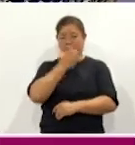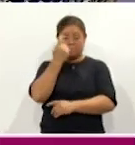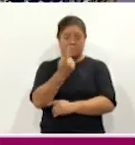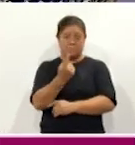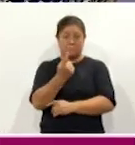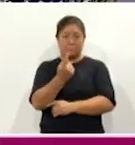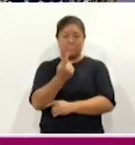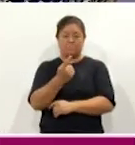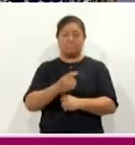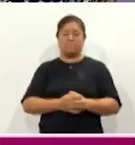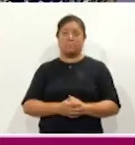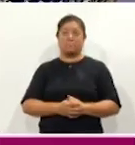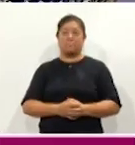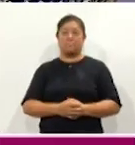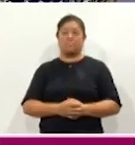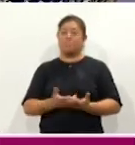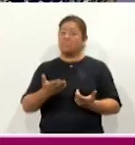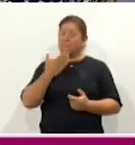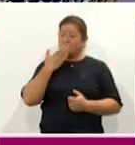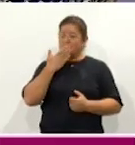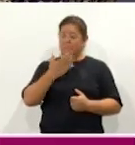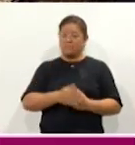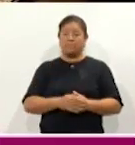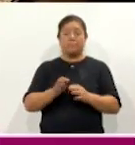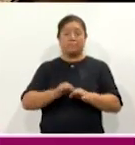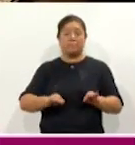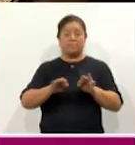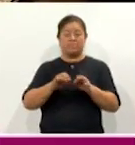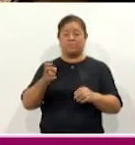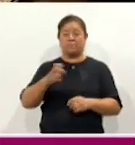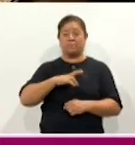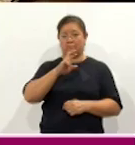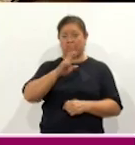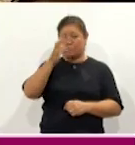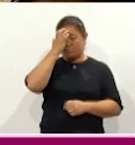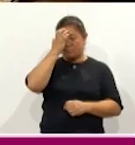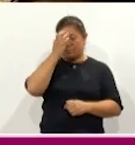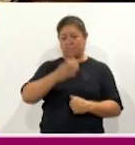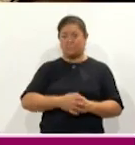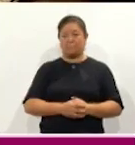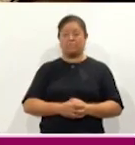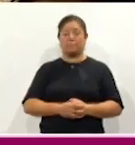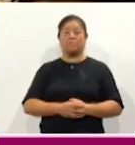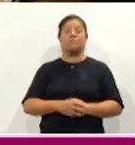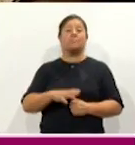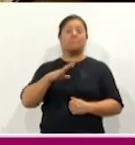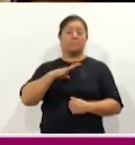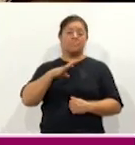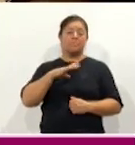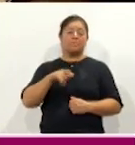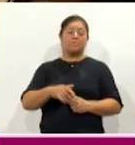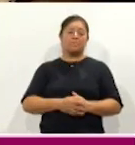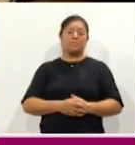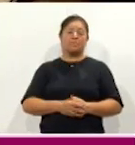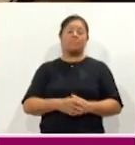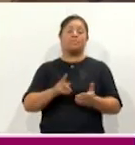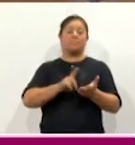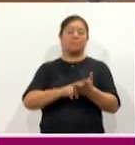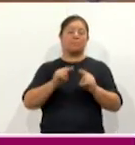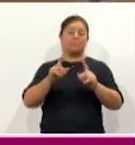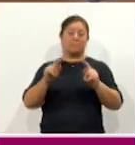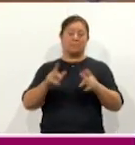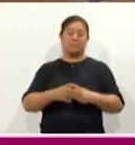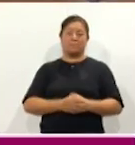Muy bien. Y bueno, es importante reconocer que tenemos en nuestro estado todavía